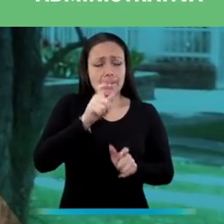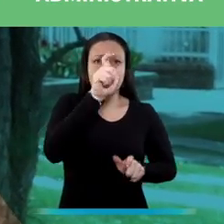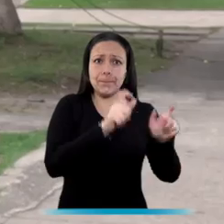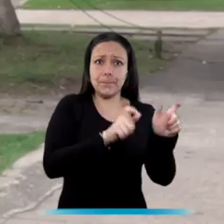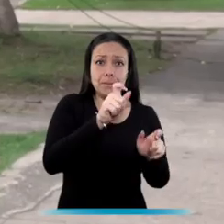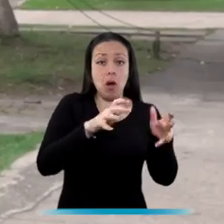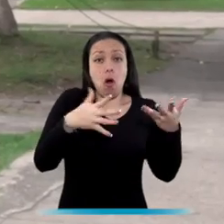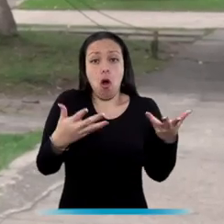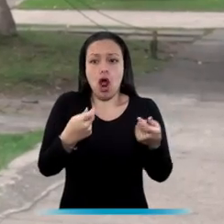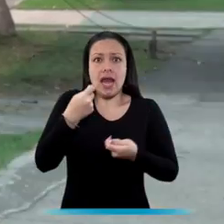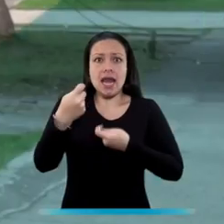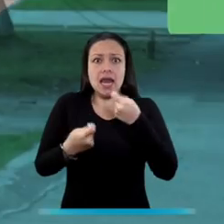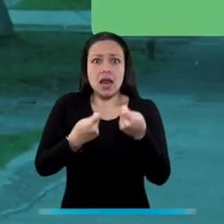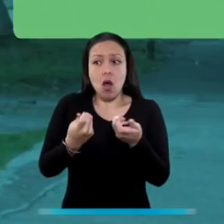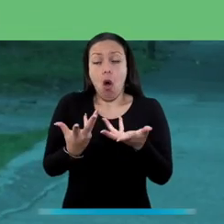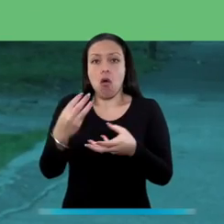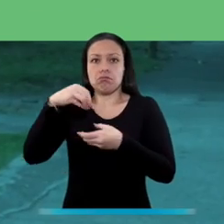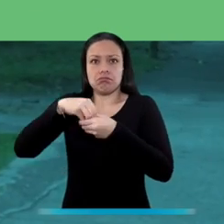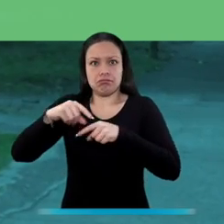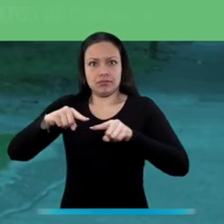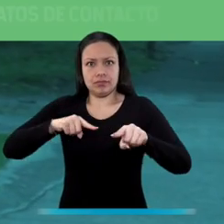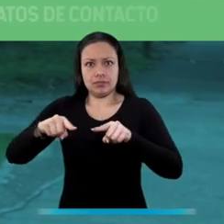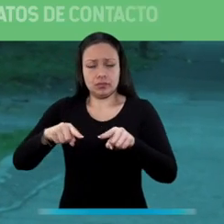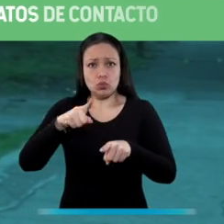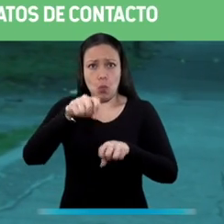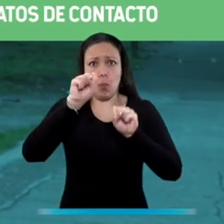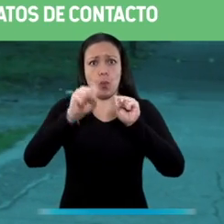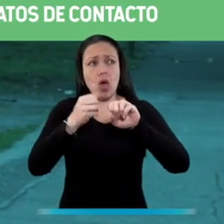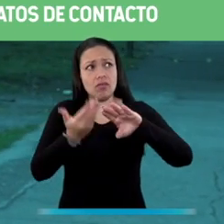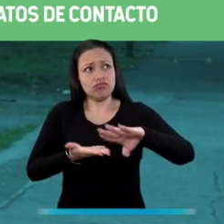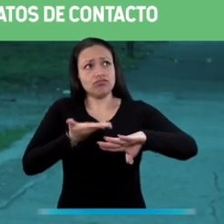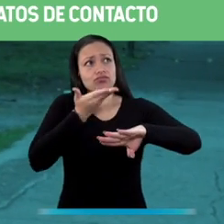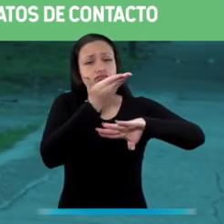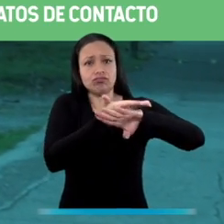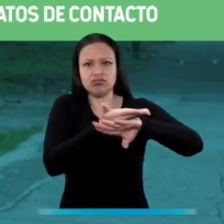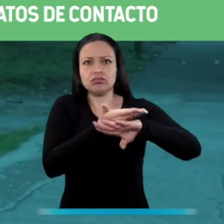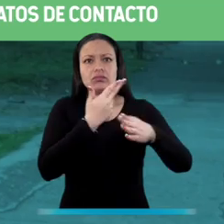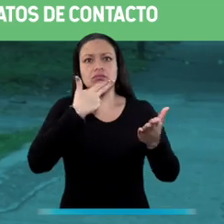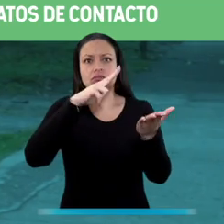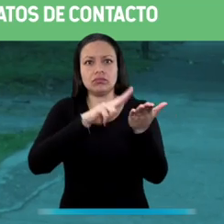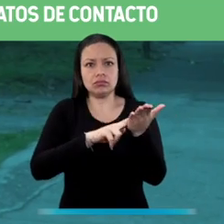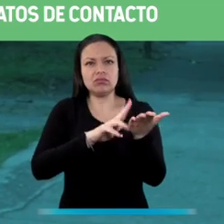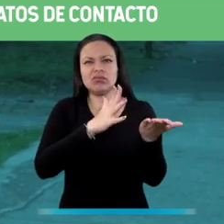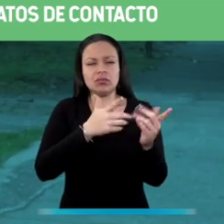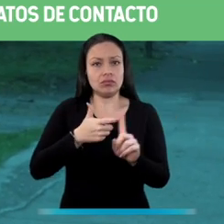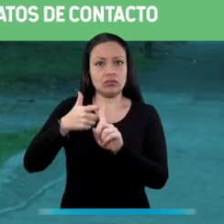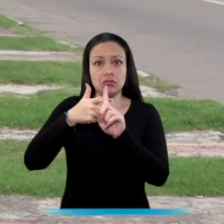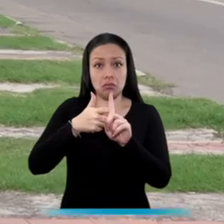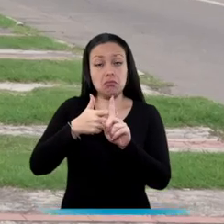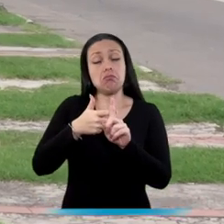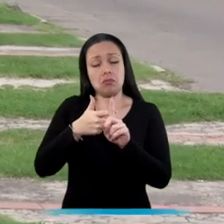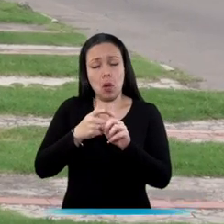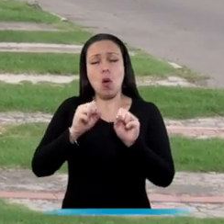administrativa. Es importante en todos los casos contar los hechos a conciliar, las pretensiones e identificar a la contraparte y datos de